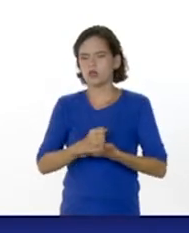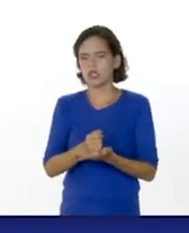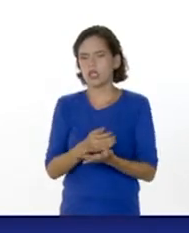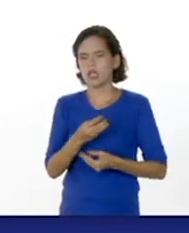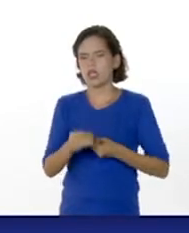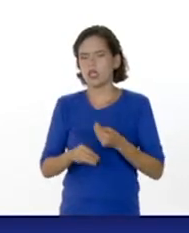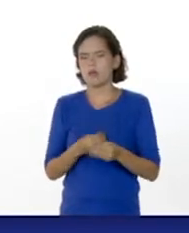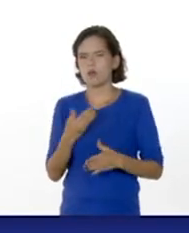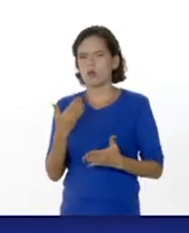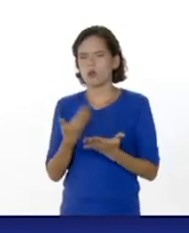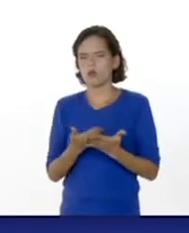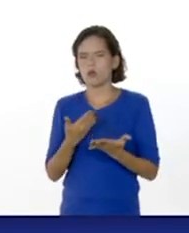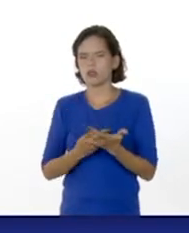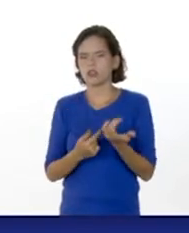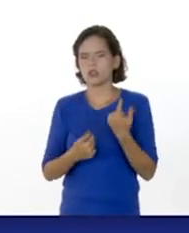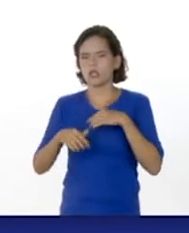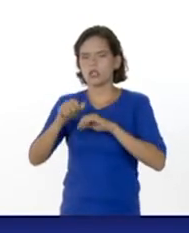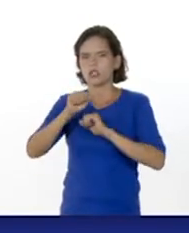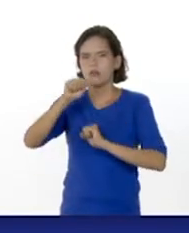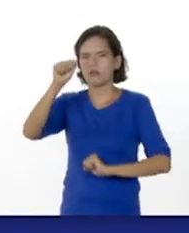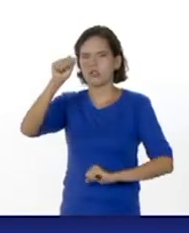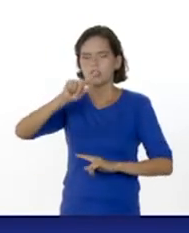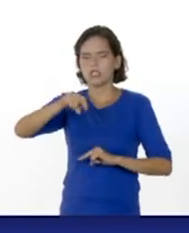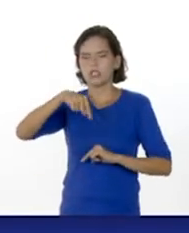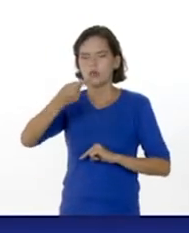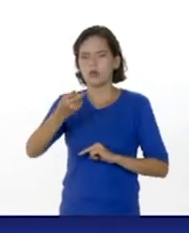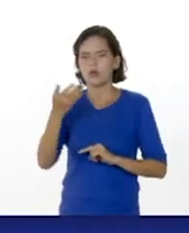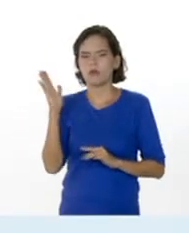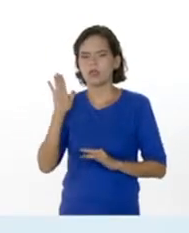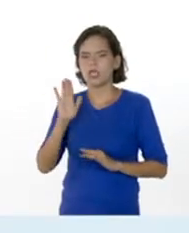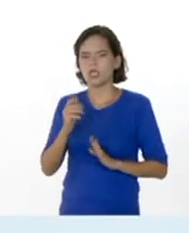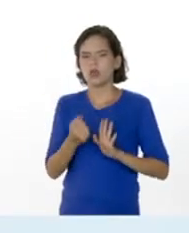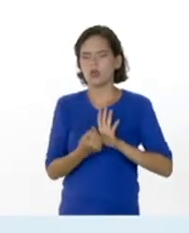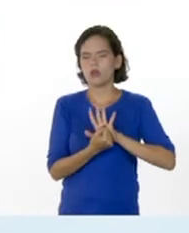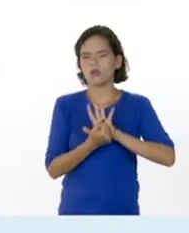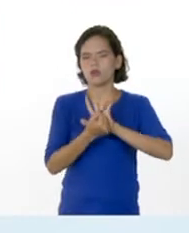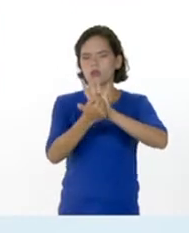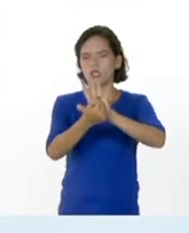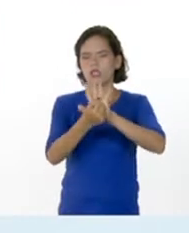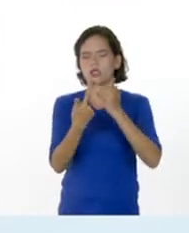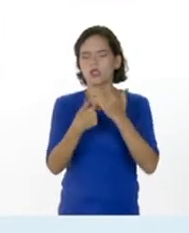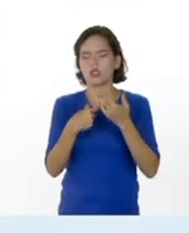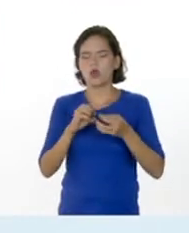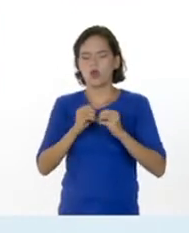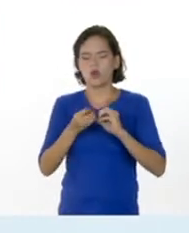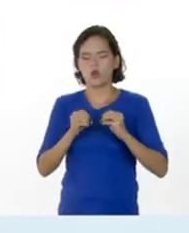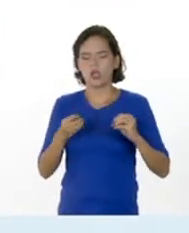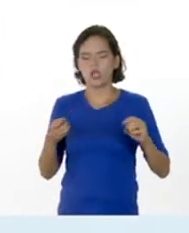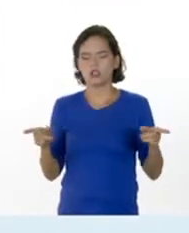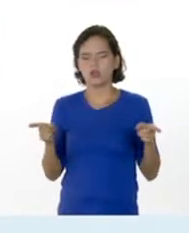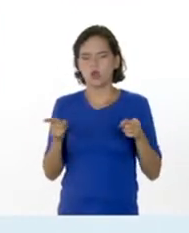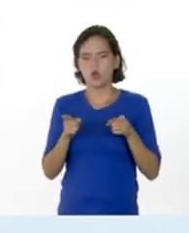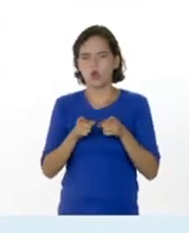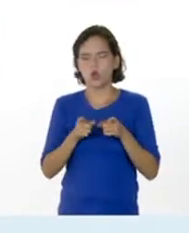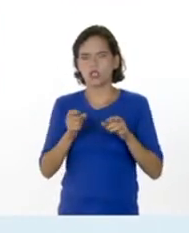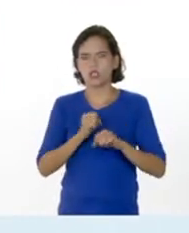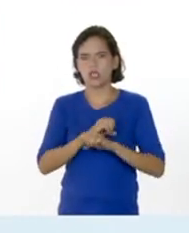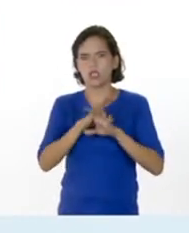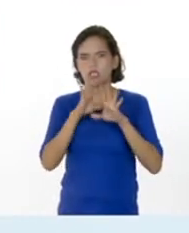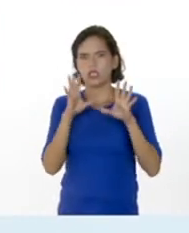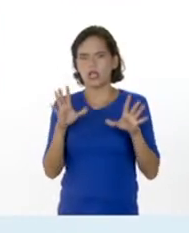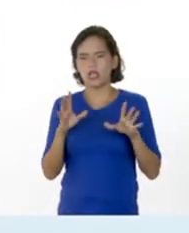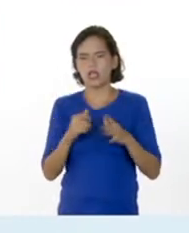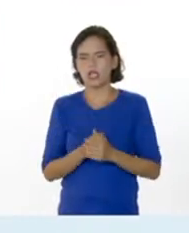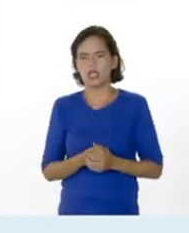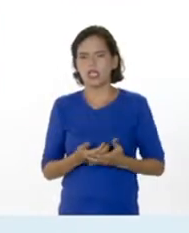propósito de este afiche. Luego viene lo que es un eslogan, que se trata de una frase breve y concreta, precisa,